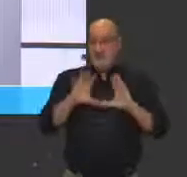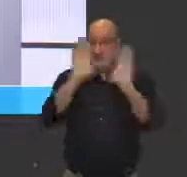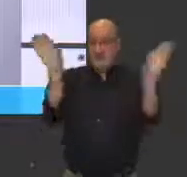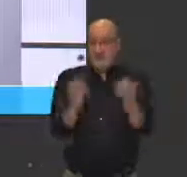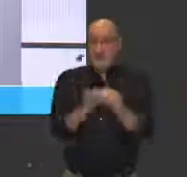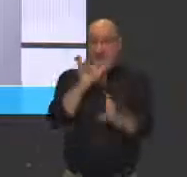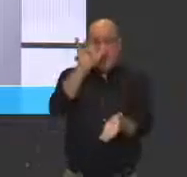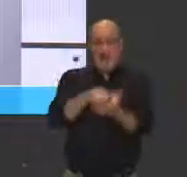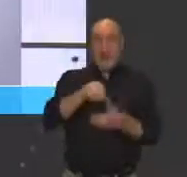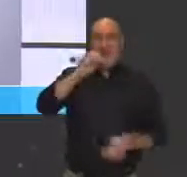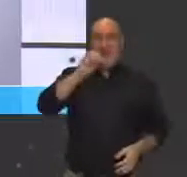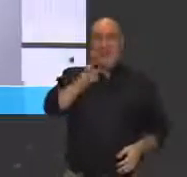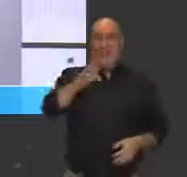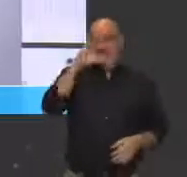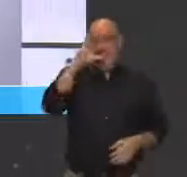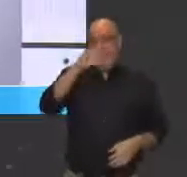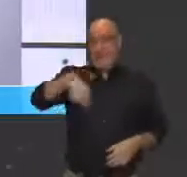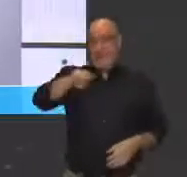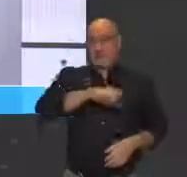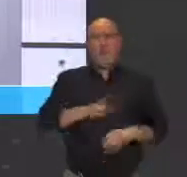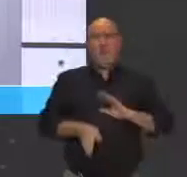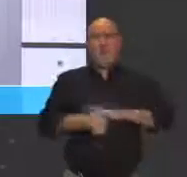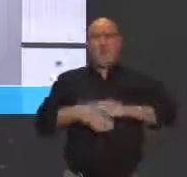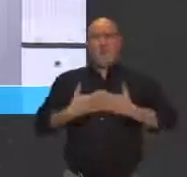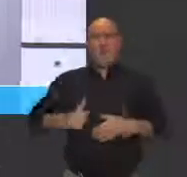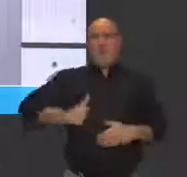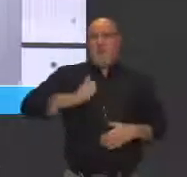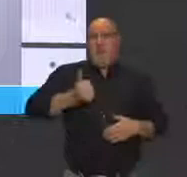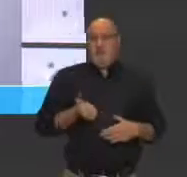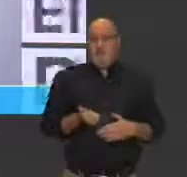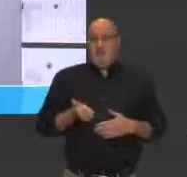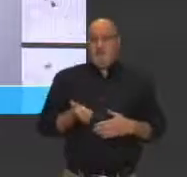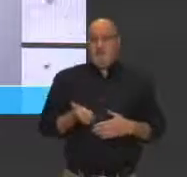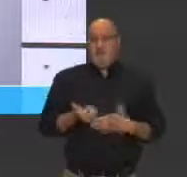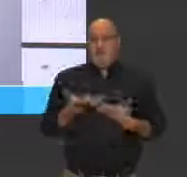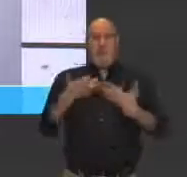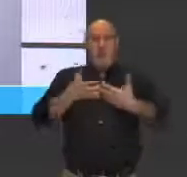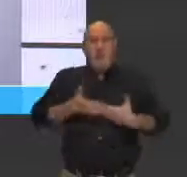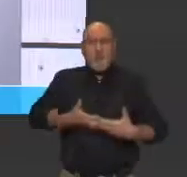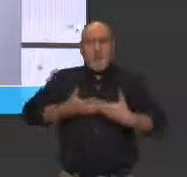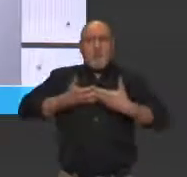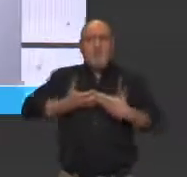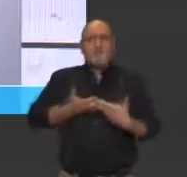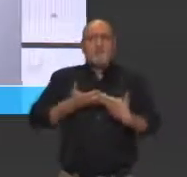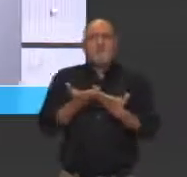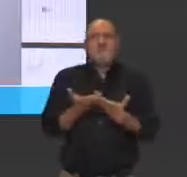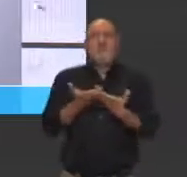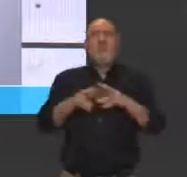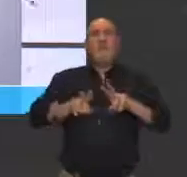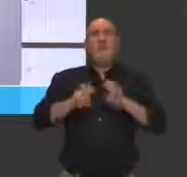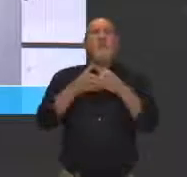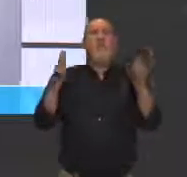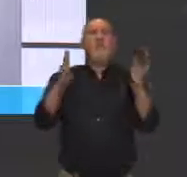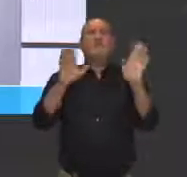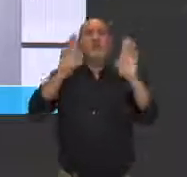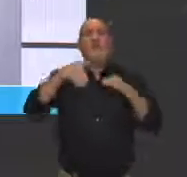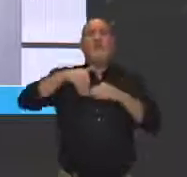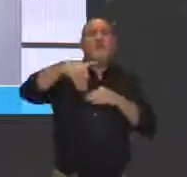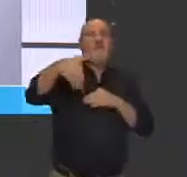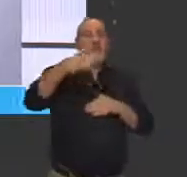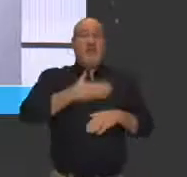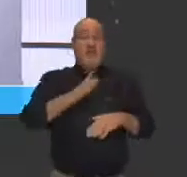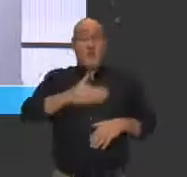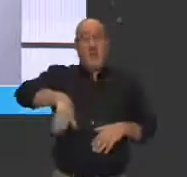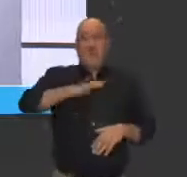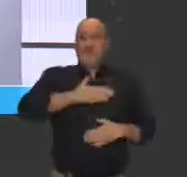el próximo 13 de febrero vamos a tener la oportunidad de luchar por el progreso y el futuro de nuestra